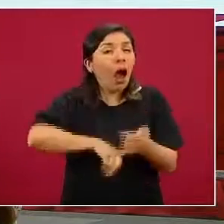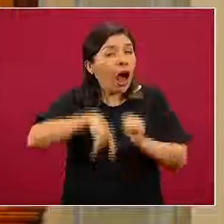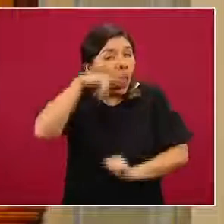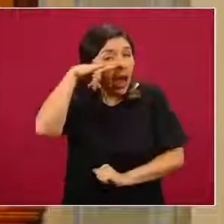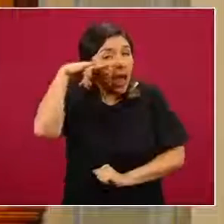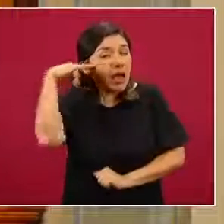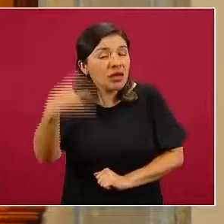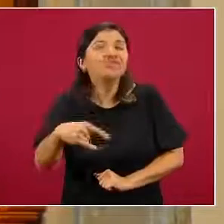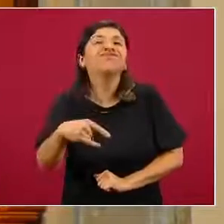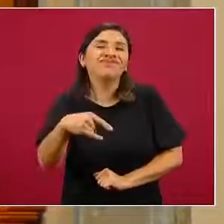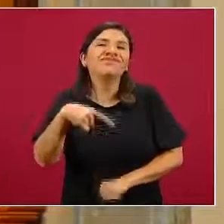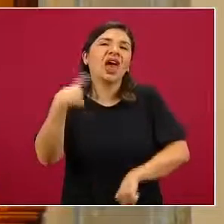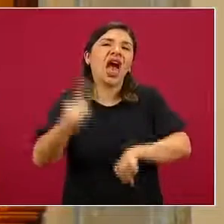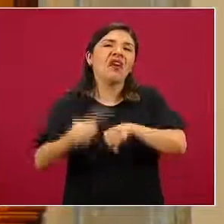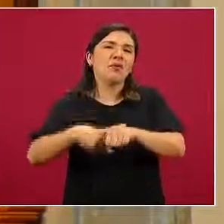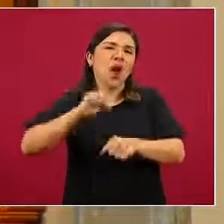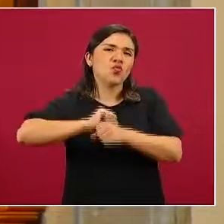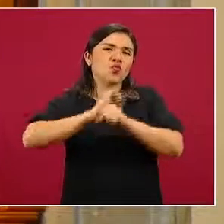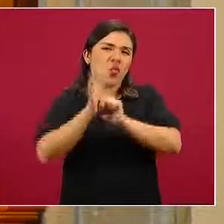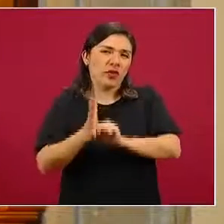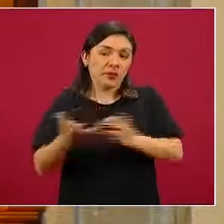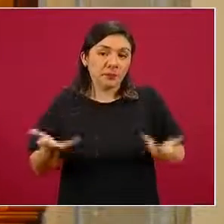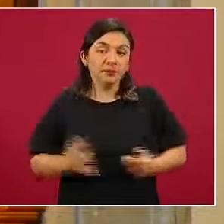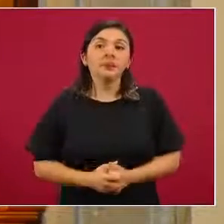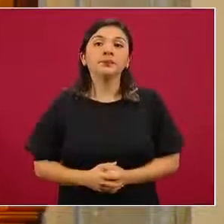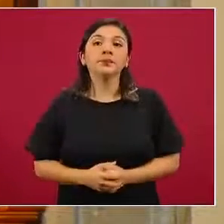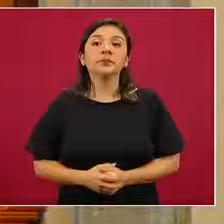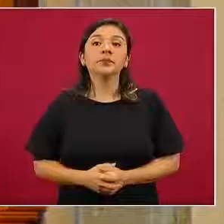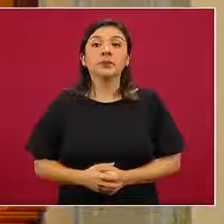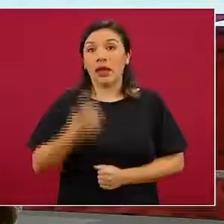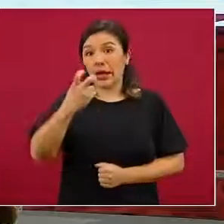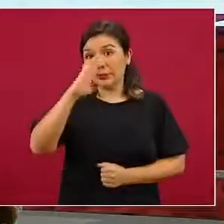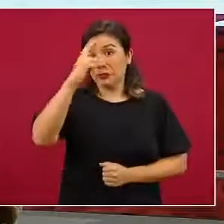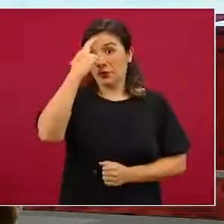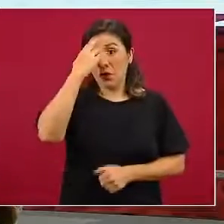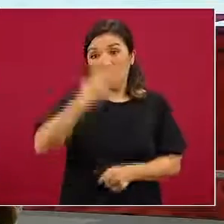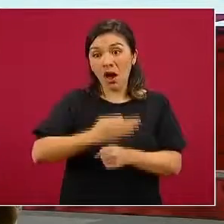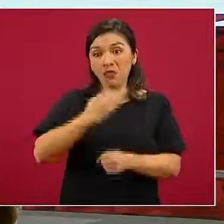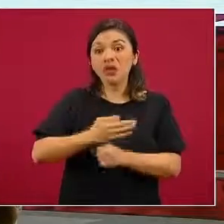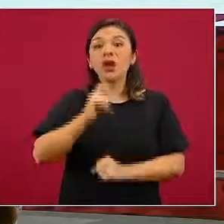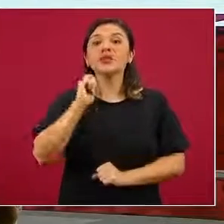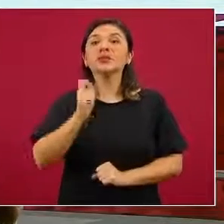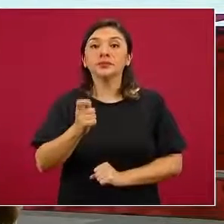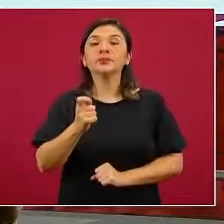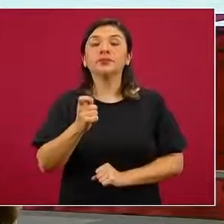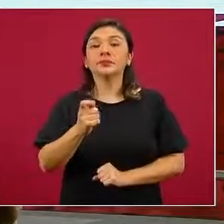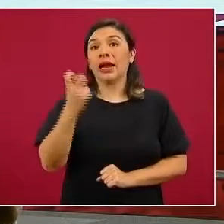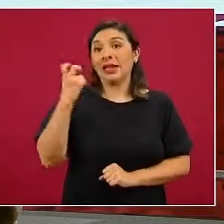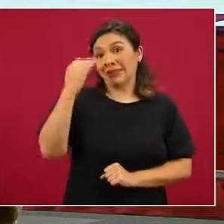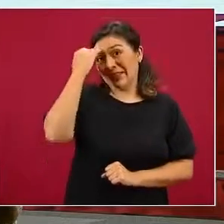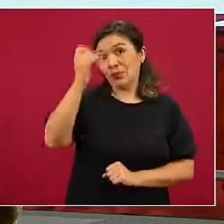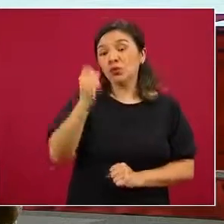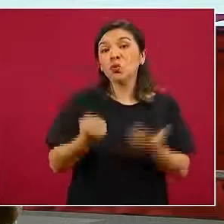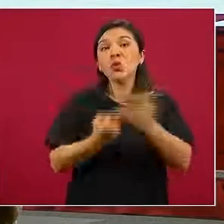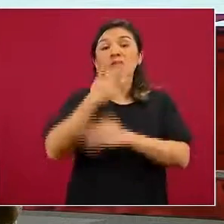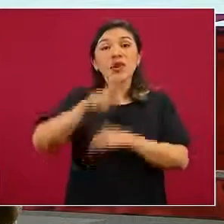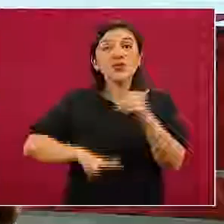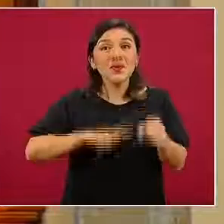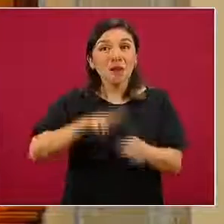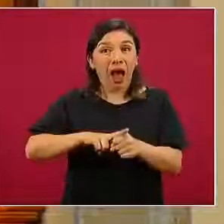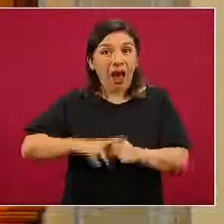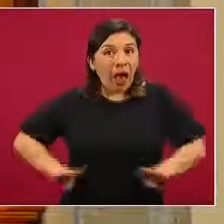portadores de la enfermedad. Entonces, recordemos que en esta etapa de la nueva normalidad,